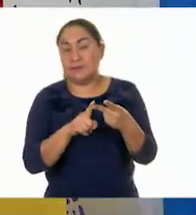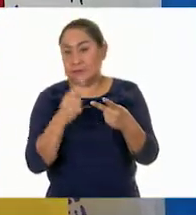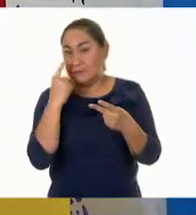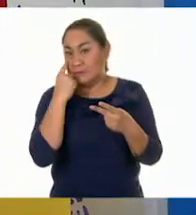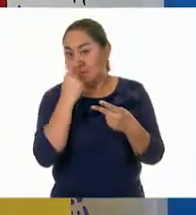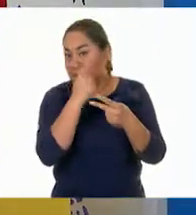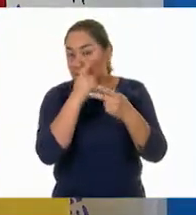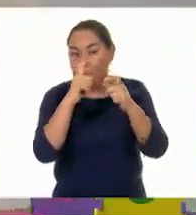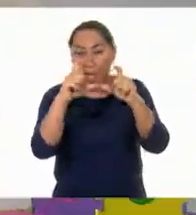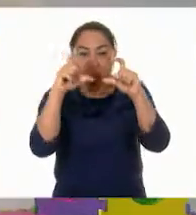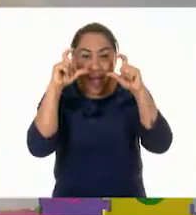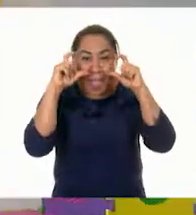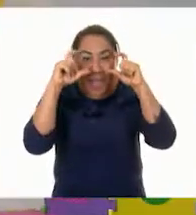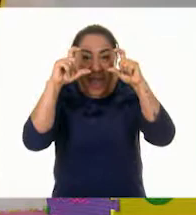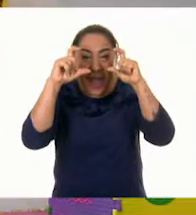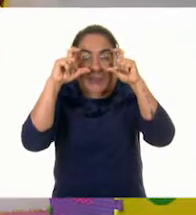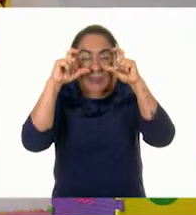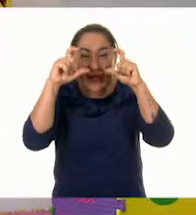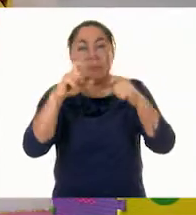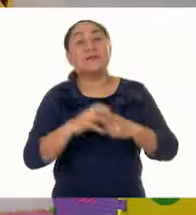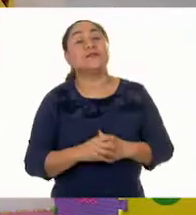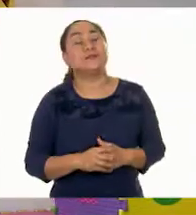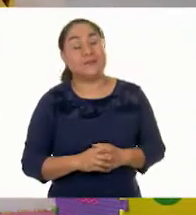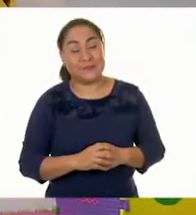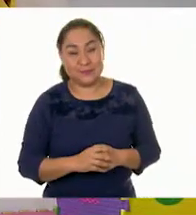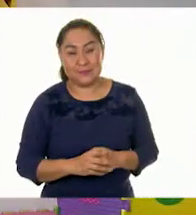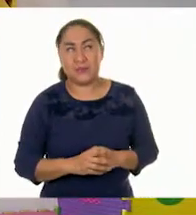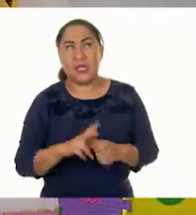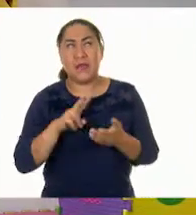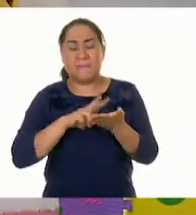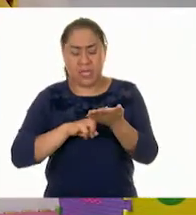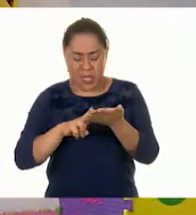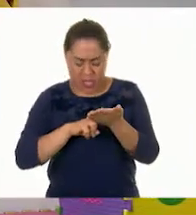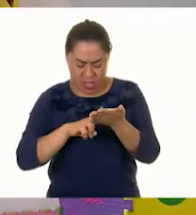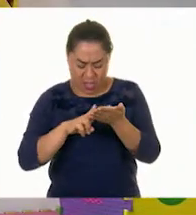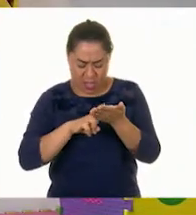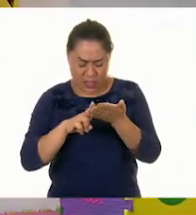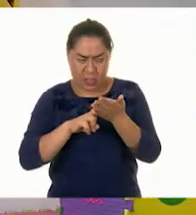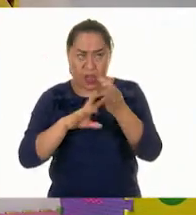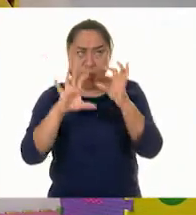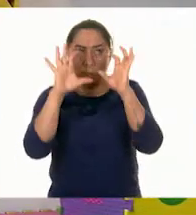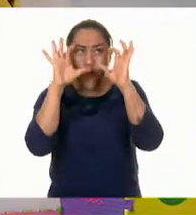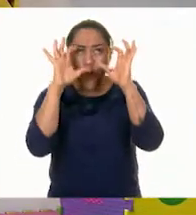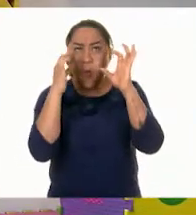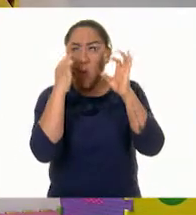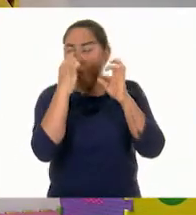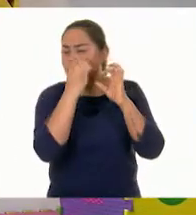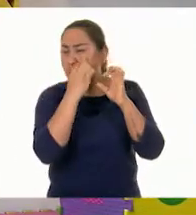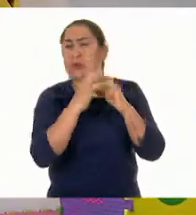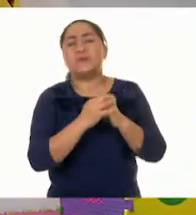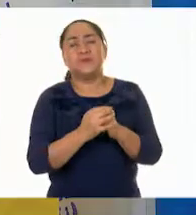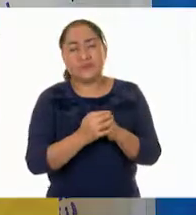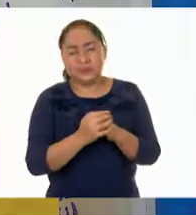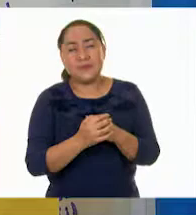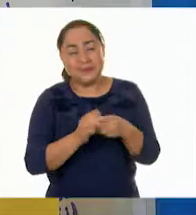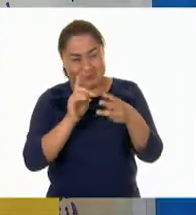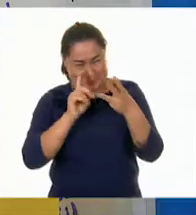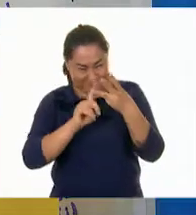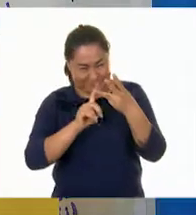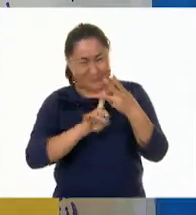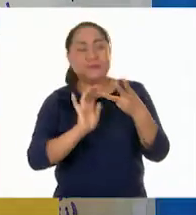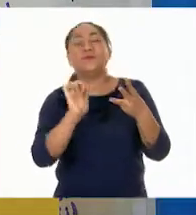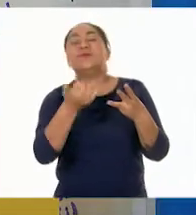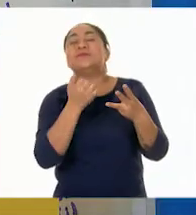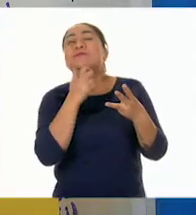grandes. Ojos muy grandes. De color verde y ojos muy grandes. Y una tercer pista.